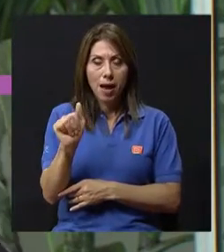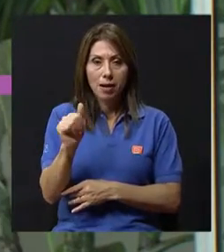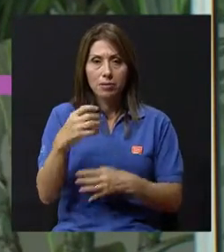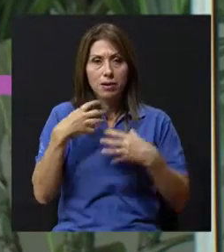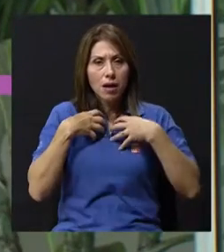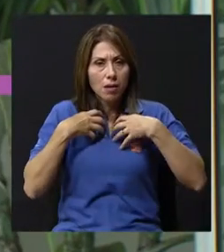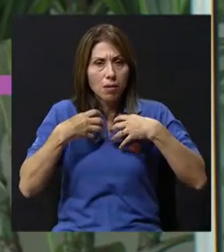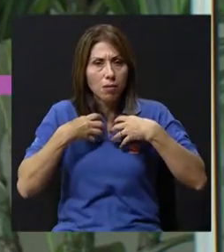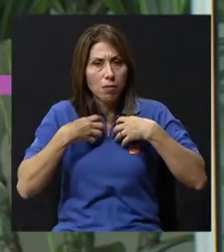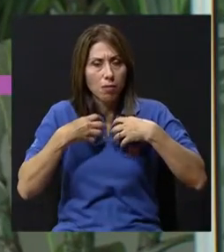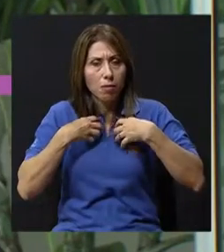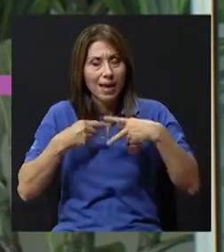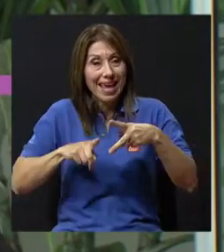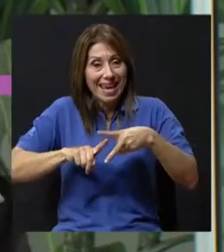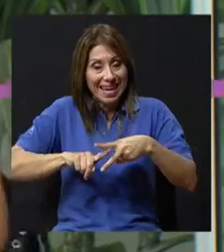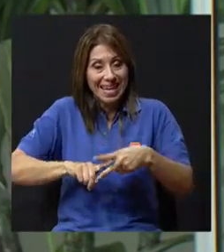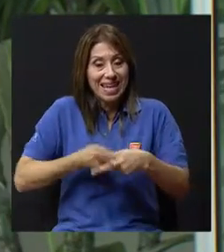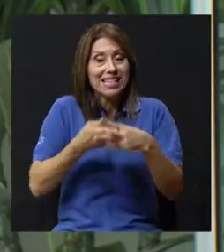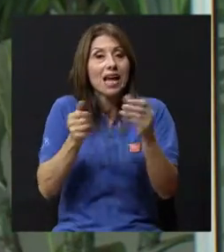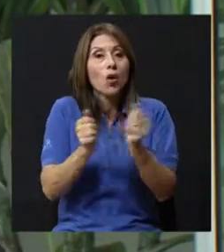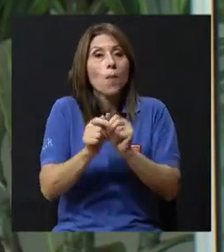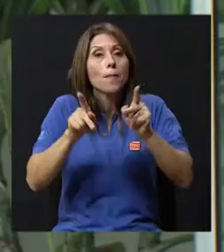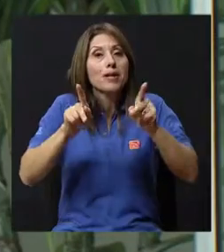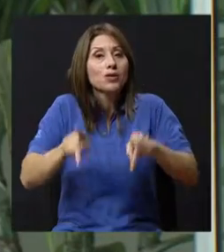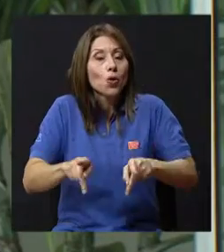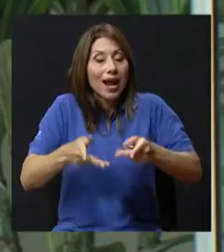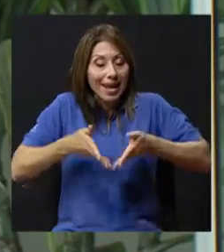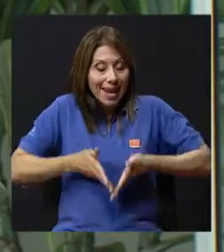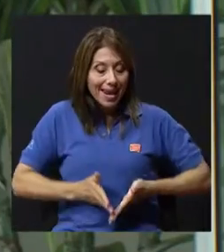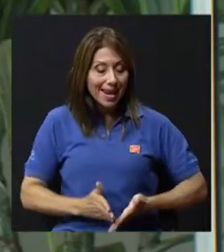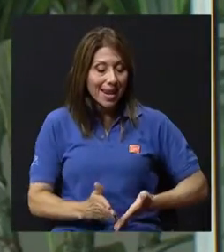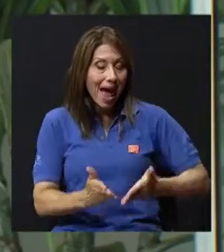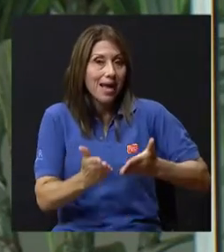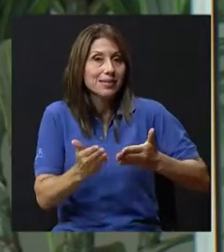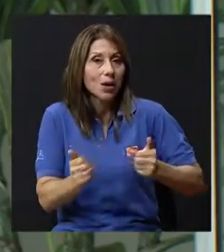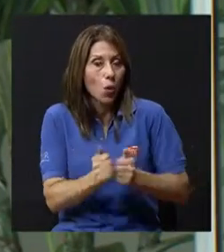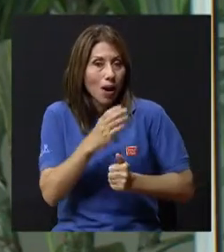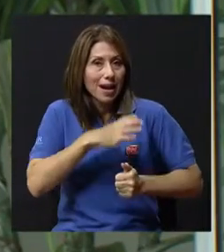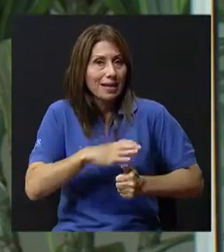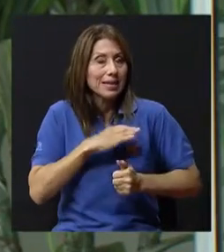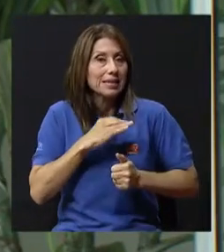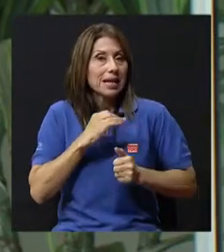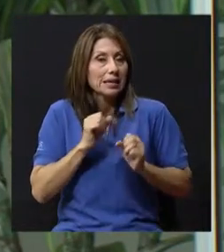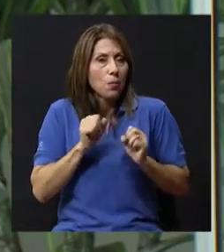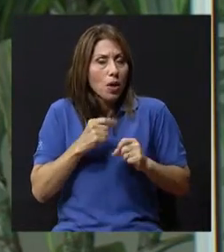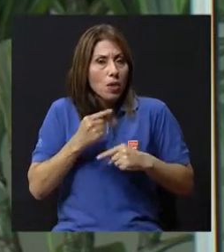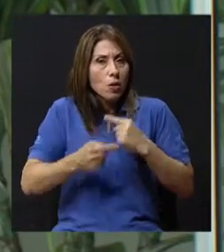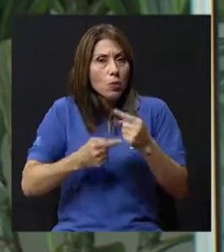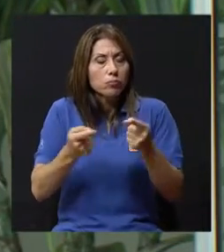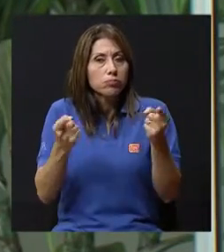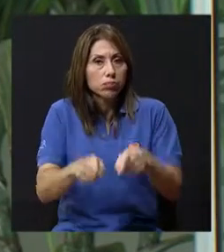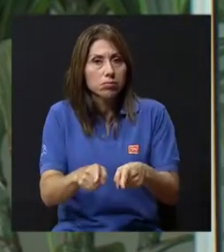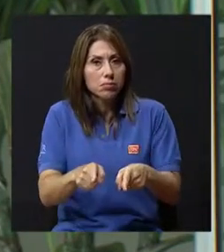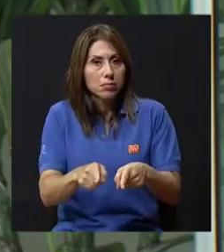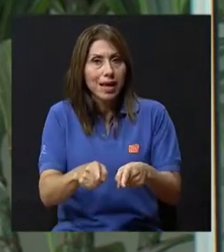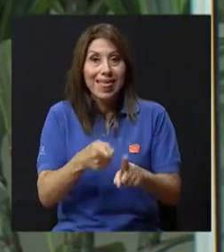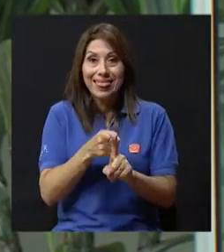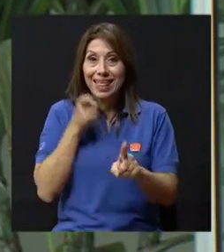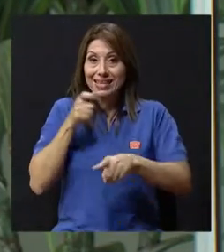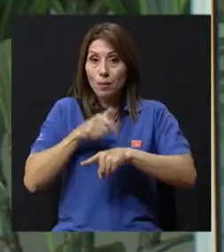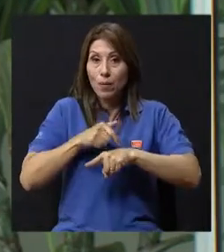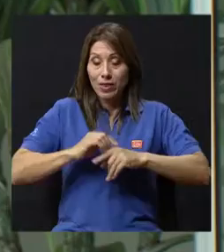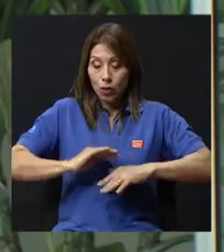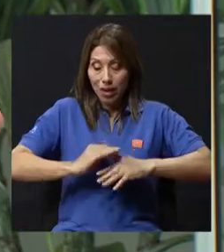en esa paciente que tiene esa predisposición a tener asma que desde el embarazo la madre tiene que cuidarse,